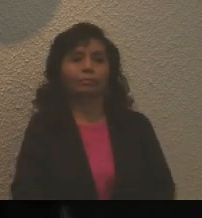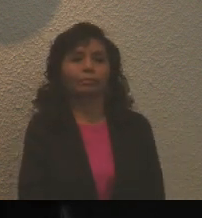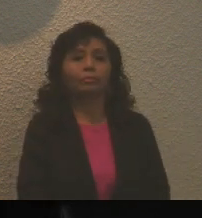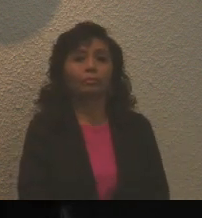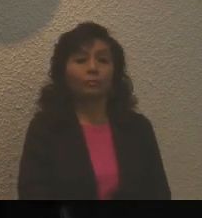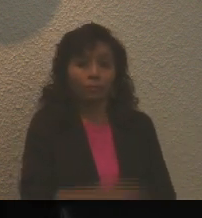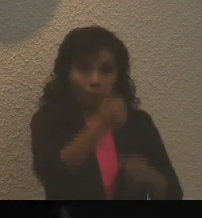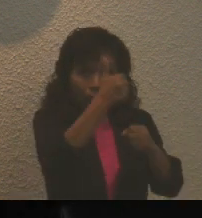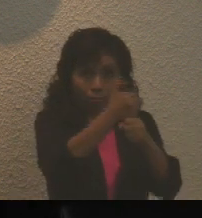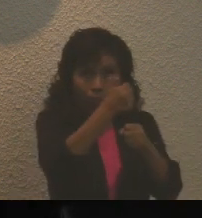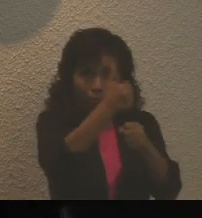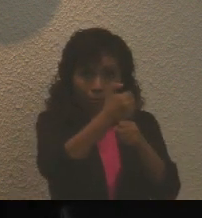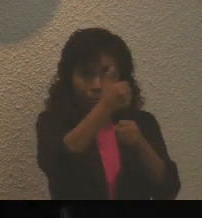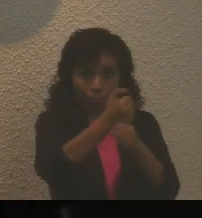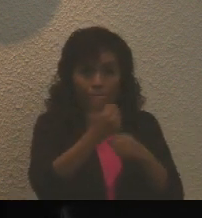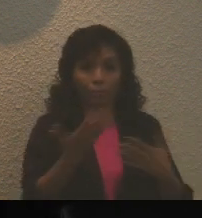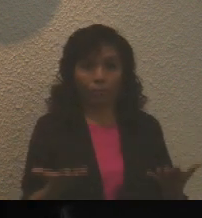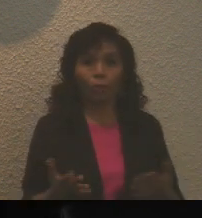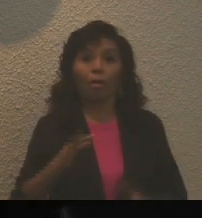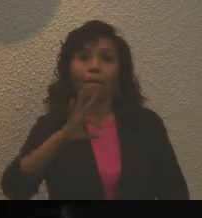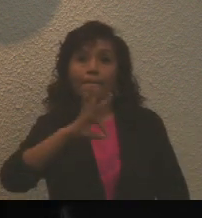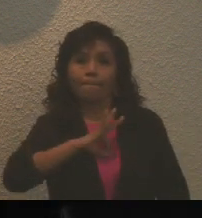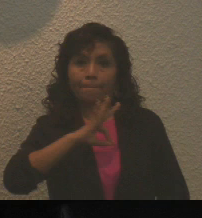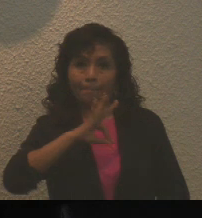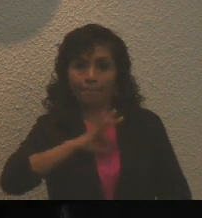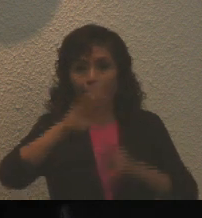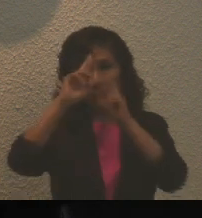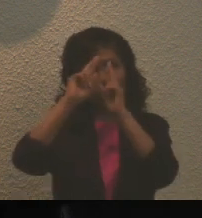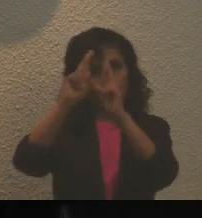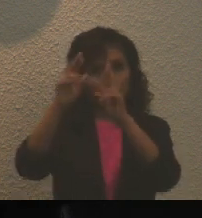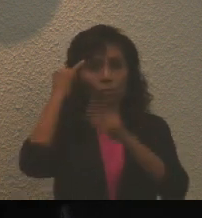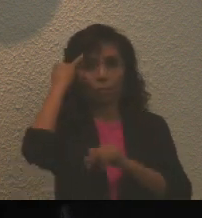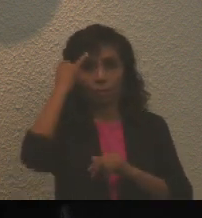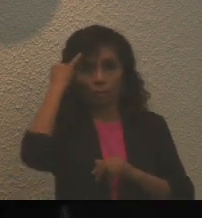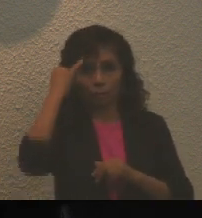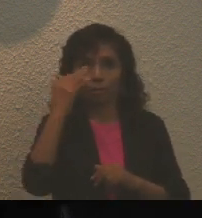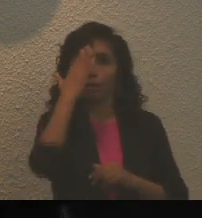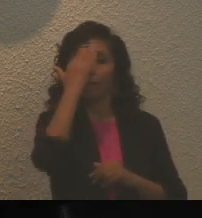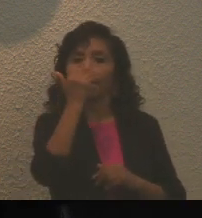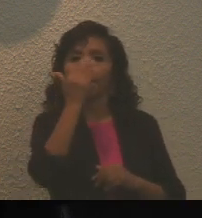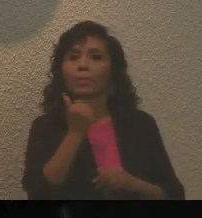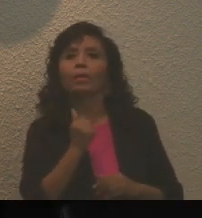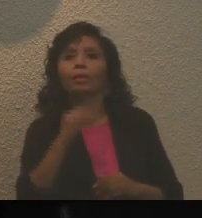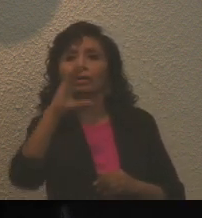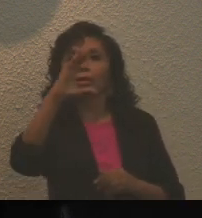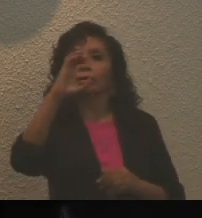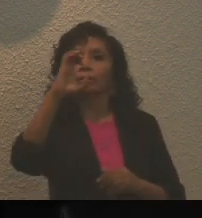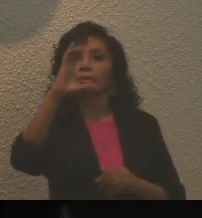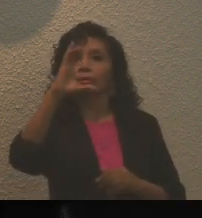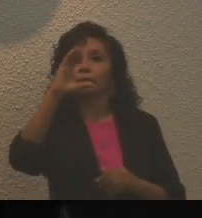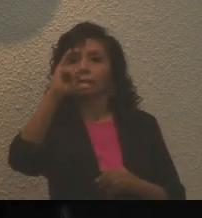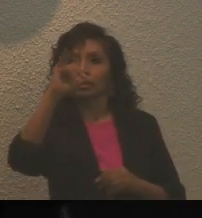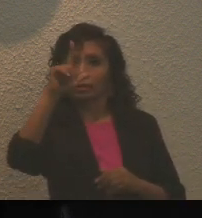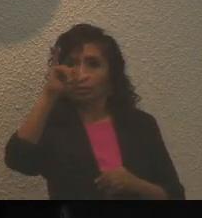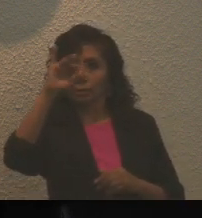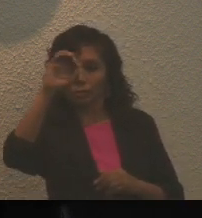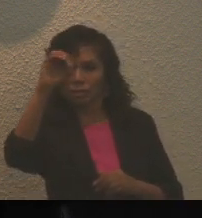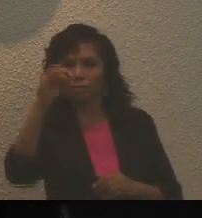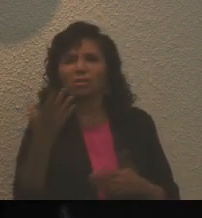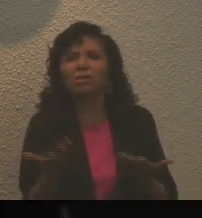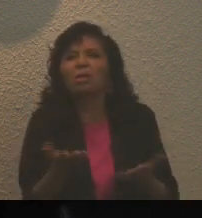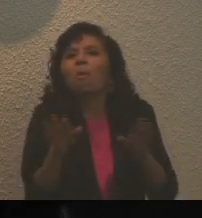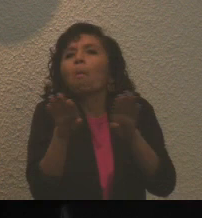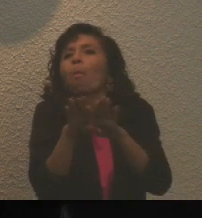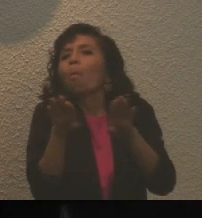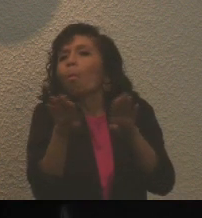Sexto, la Medalla al Mérito Indígena Maya Cecilio Chi consistirá y tendrá las siguientes